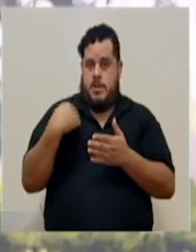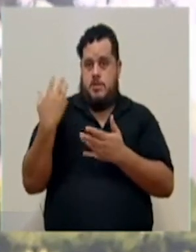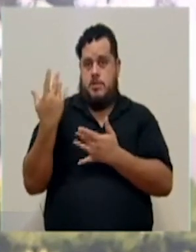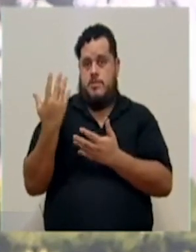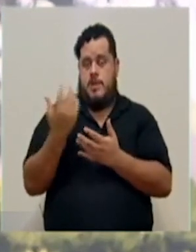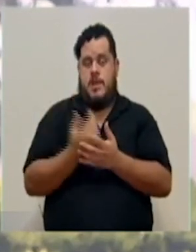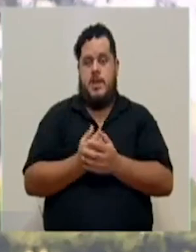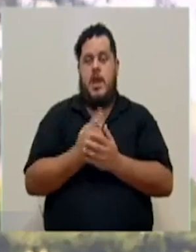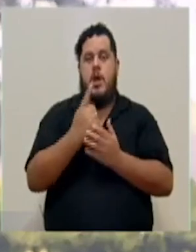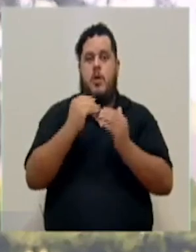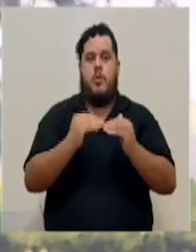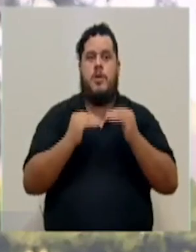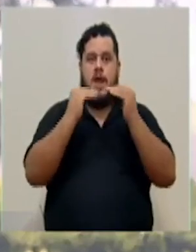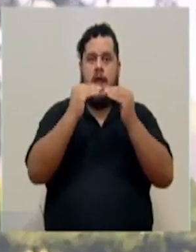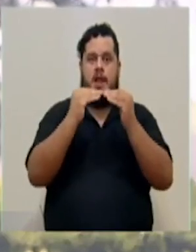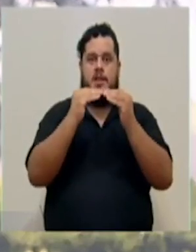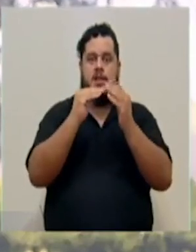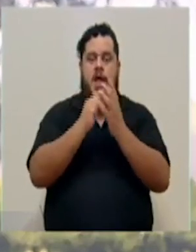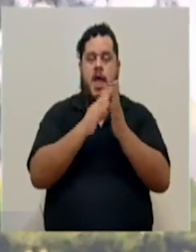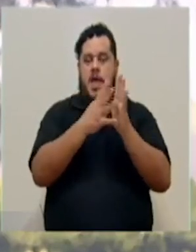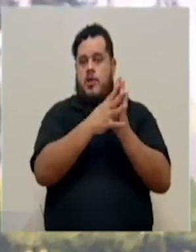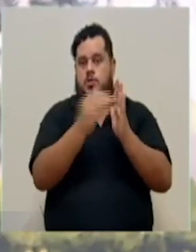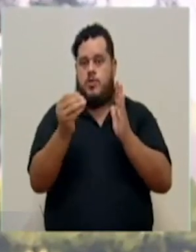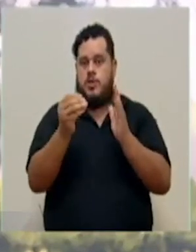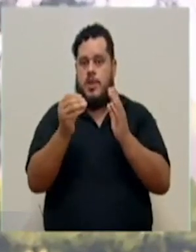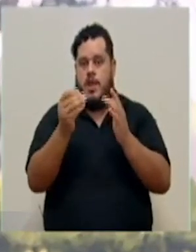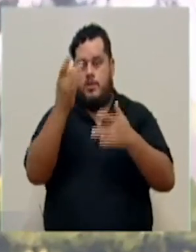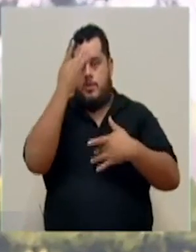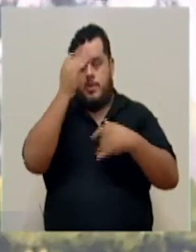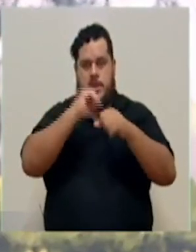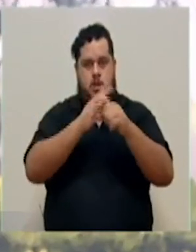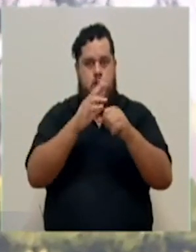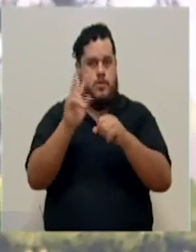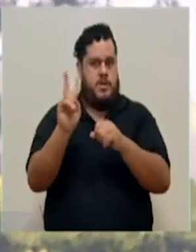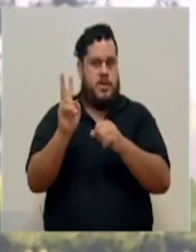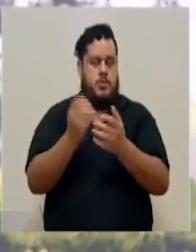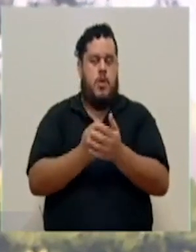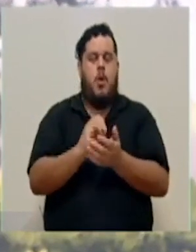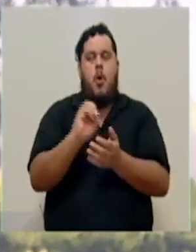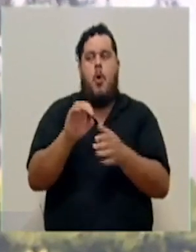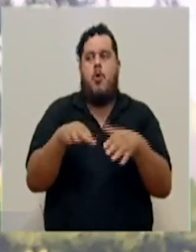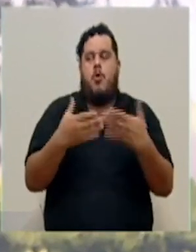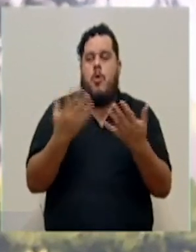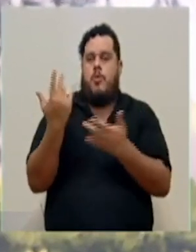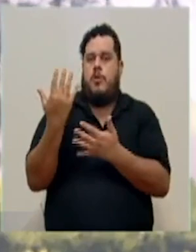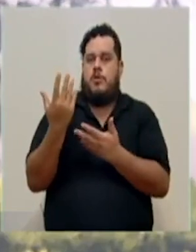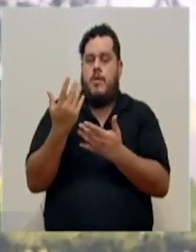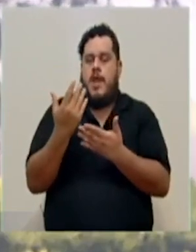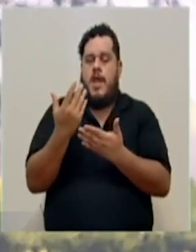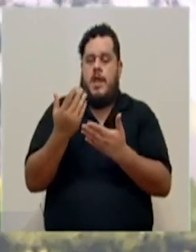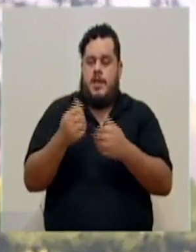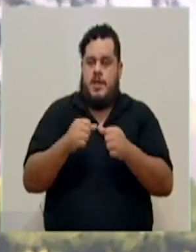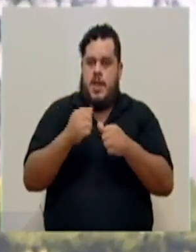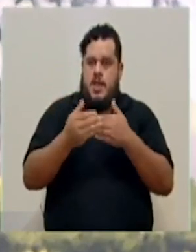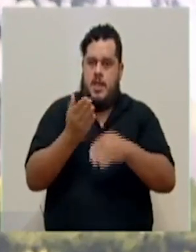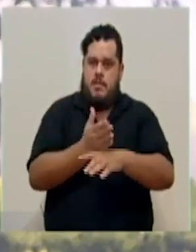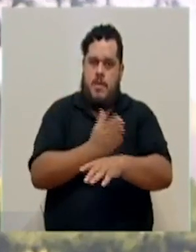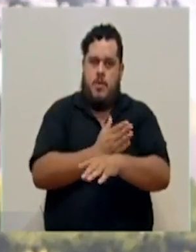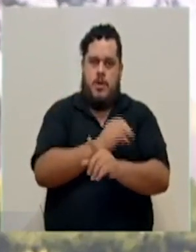un alza en los casos de COVID-19 o cómo esperan que evolucione la situación en relación con esto.